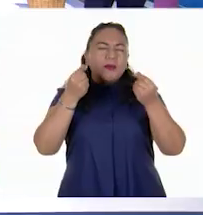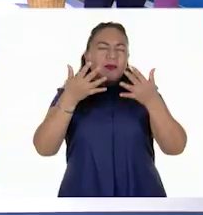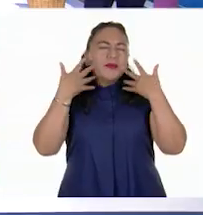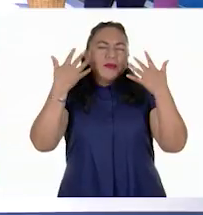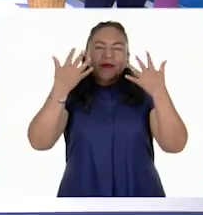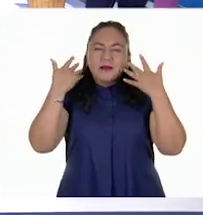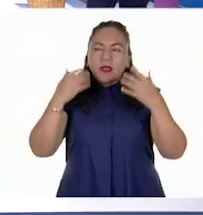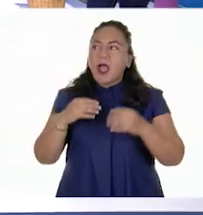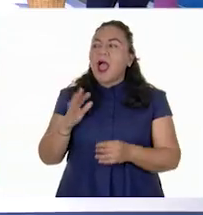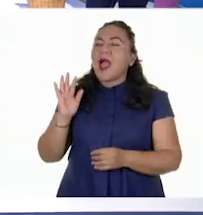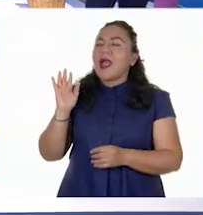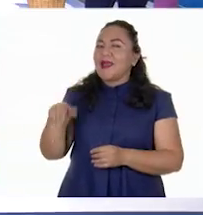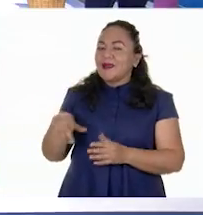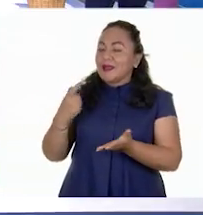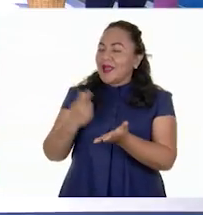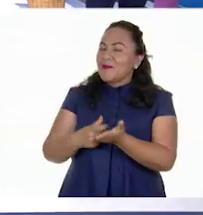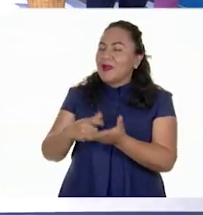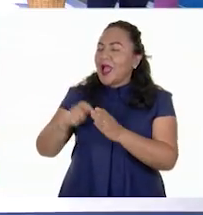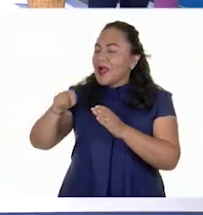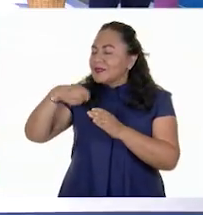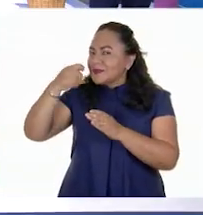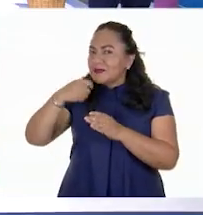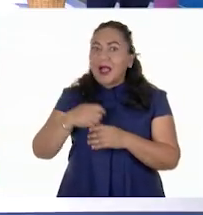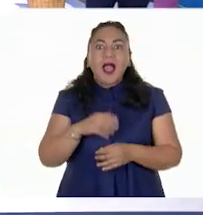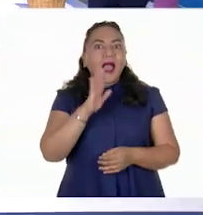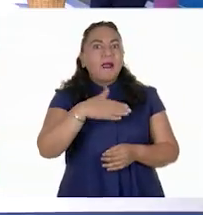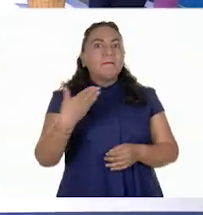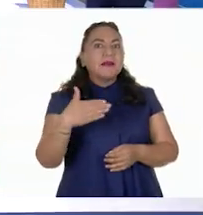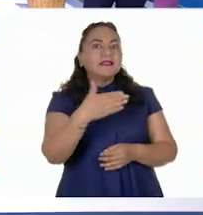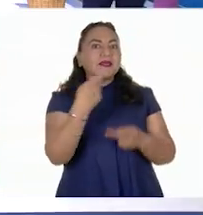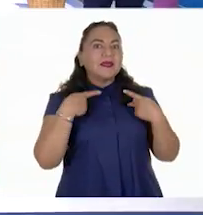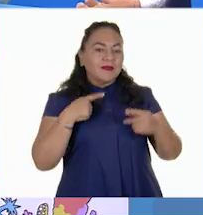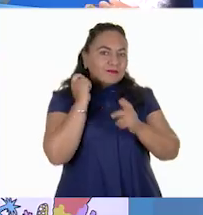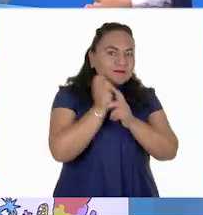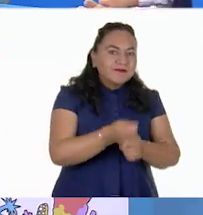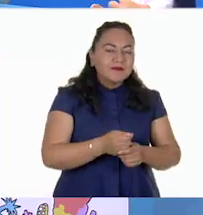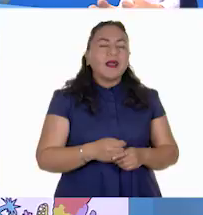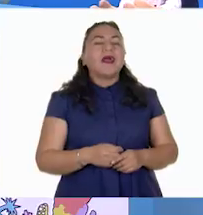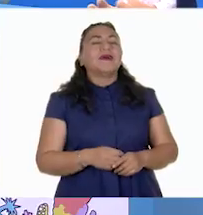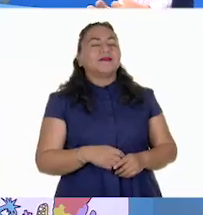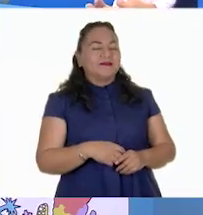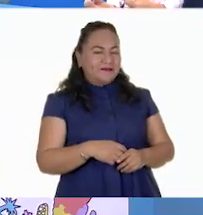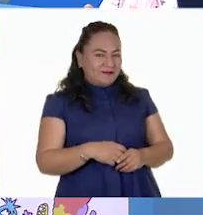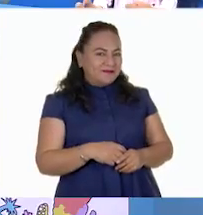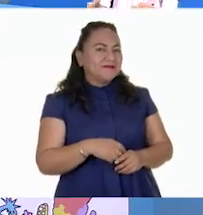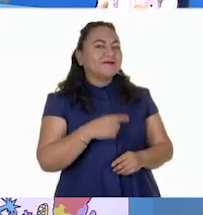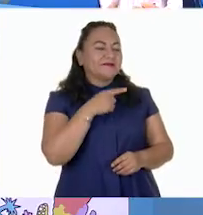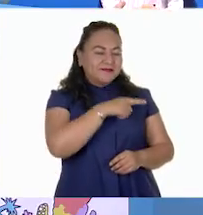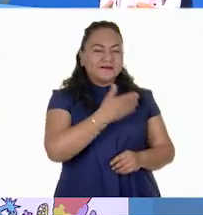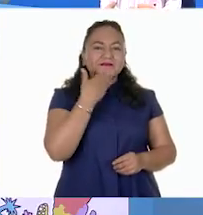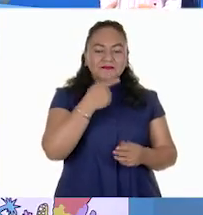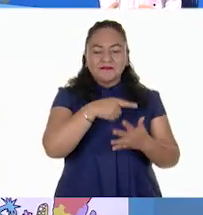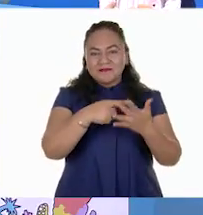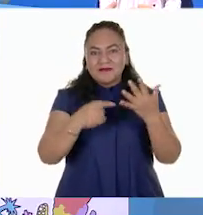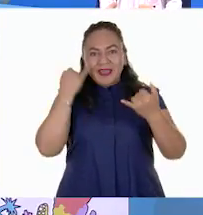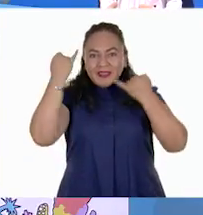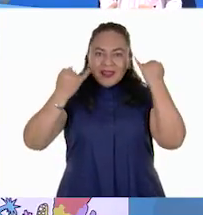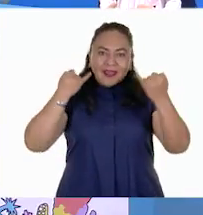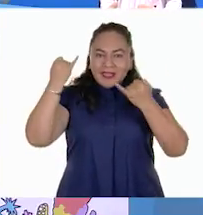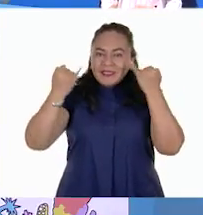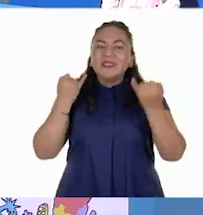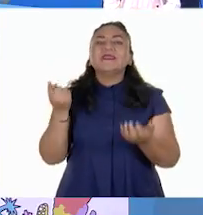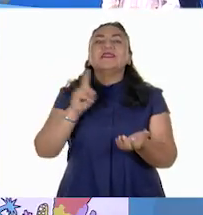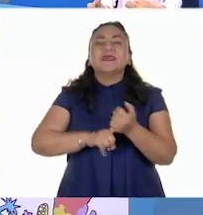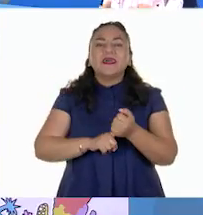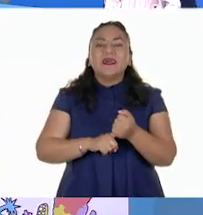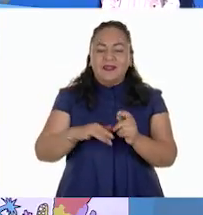ya sé, cóctel de camarones. ¡Y pescadores! Ok. Bien, ustedes acaban de mencionar algunas ideas relacionadas